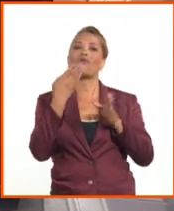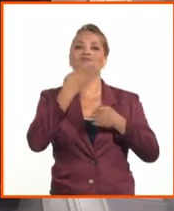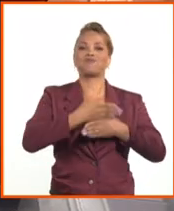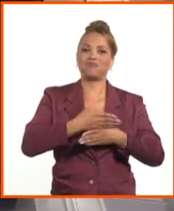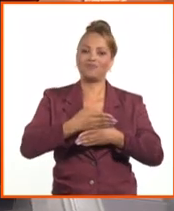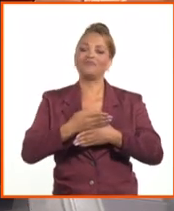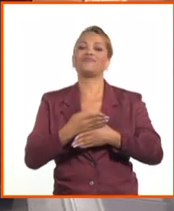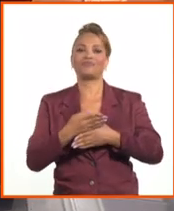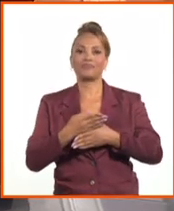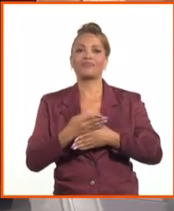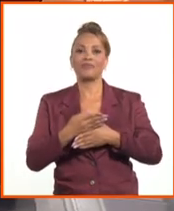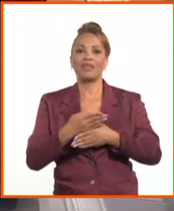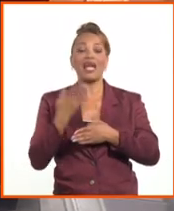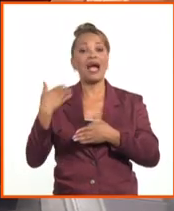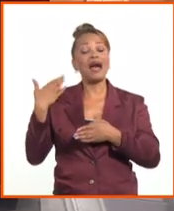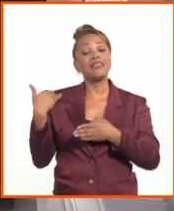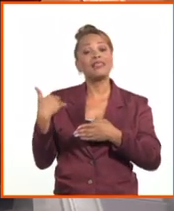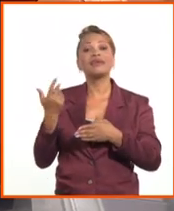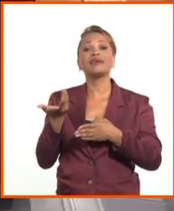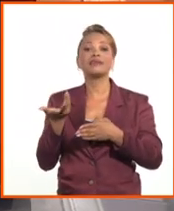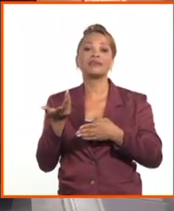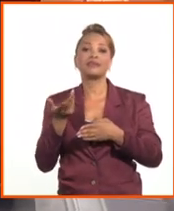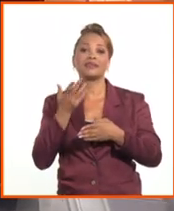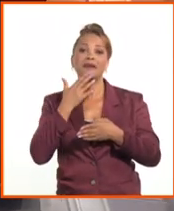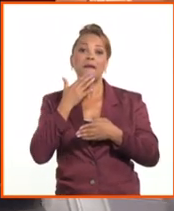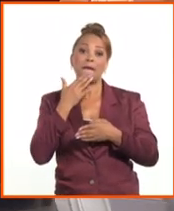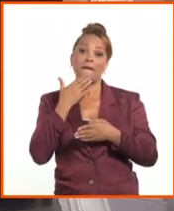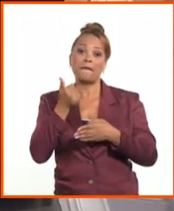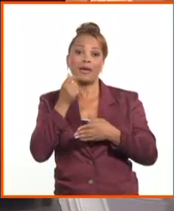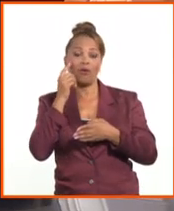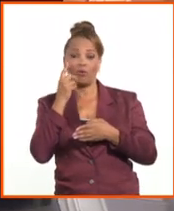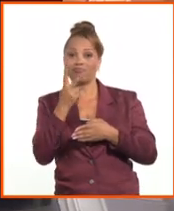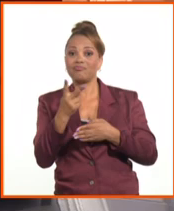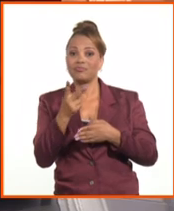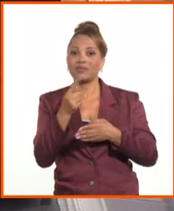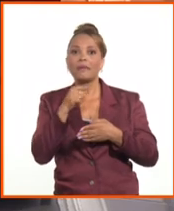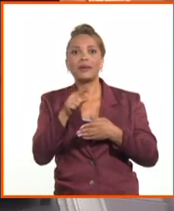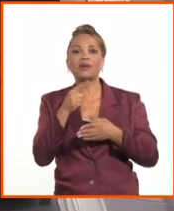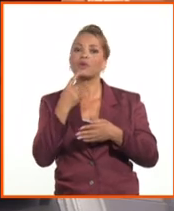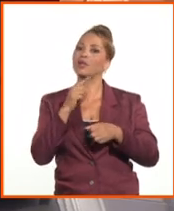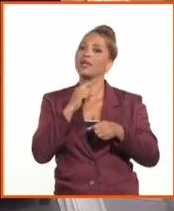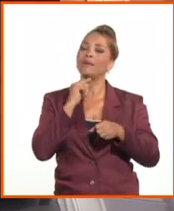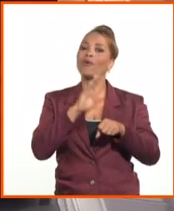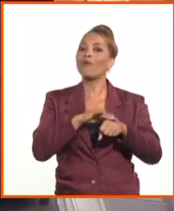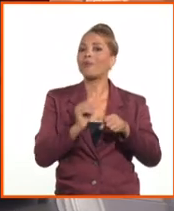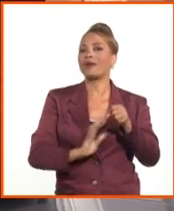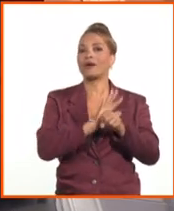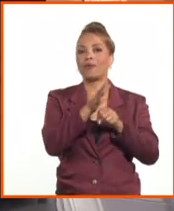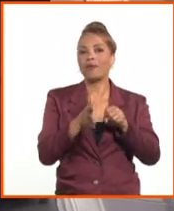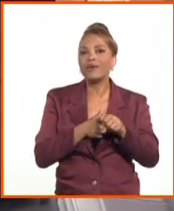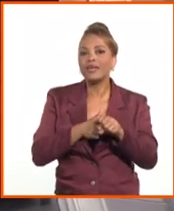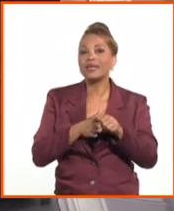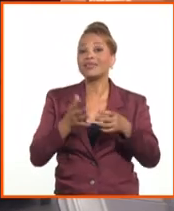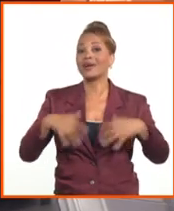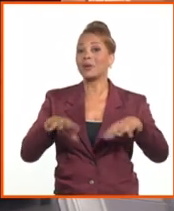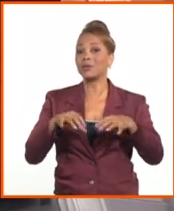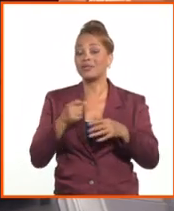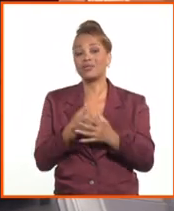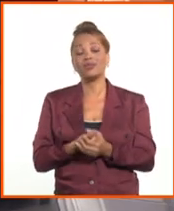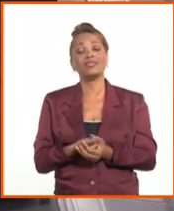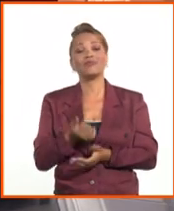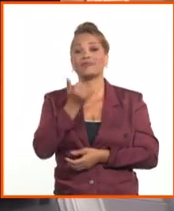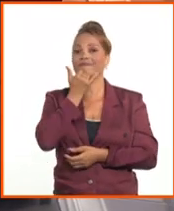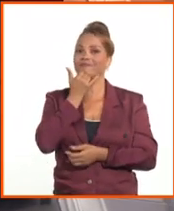que la teníamos más a la vista, pero que la COVID, o sea, las condiciones no nos han